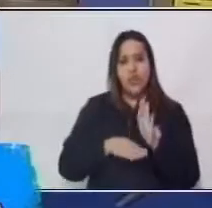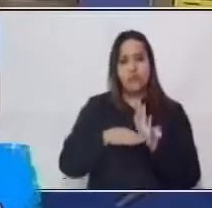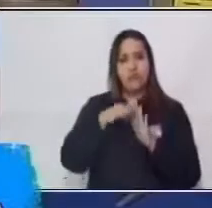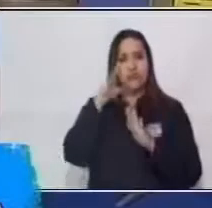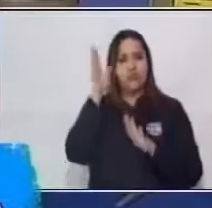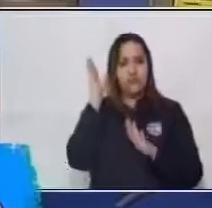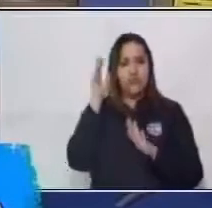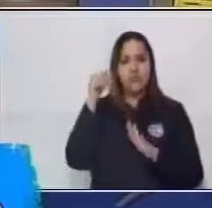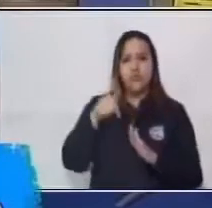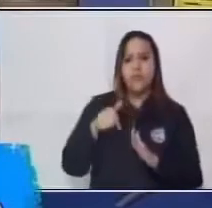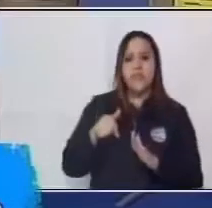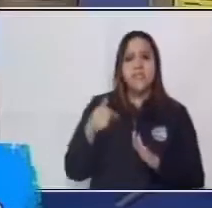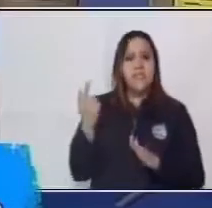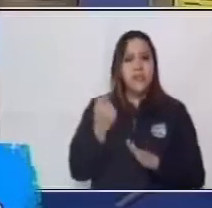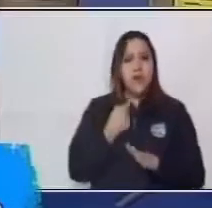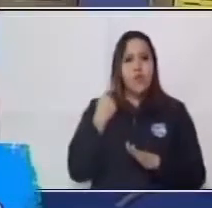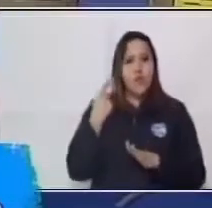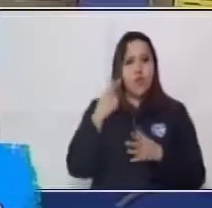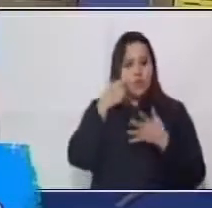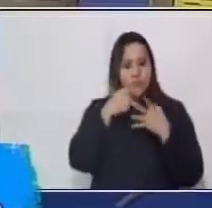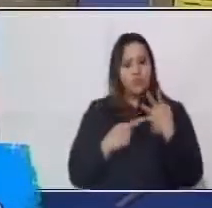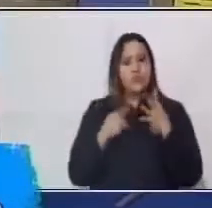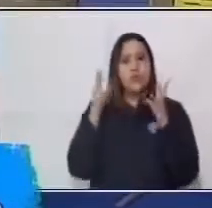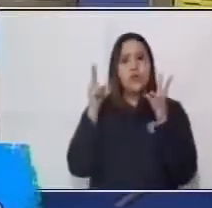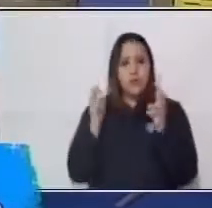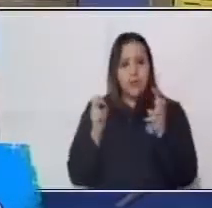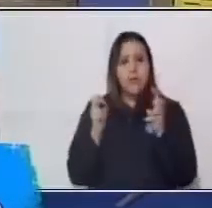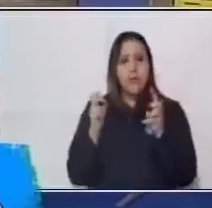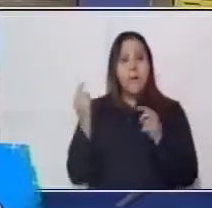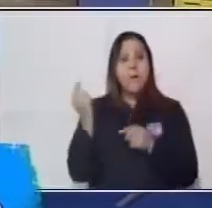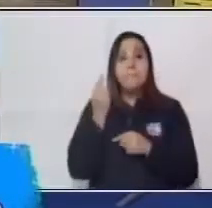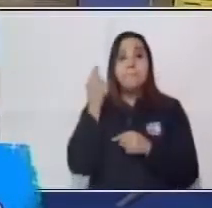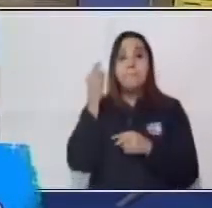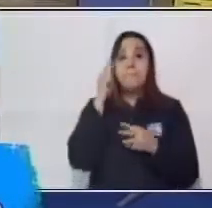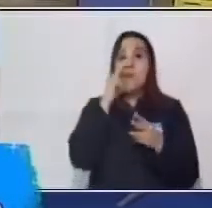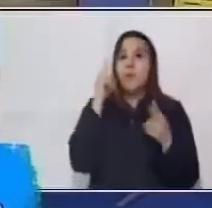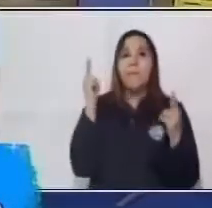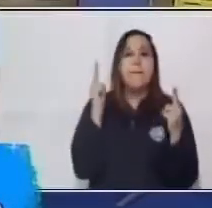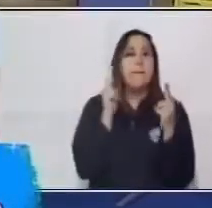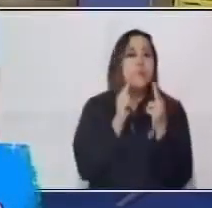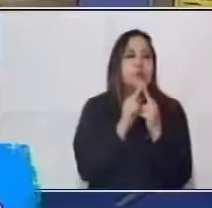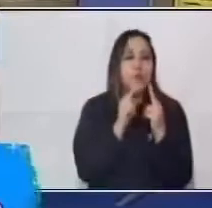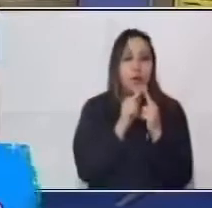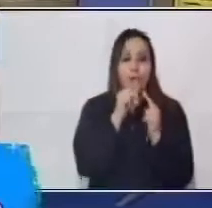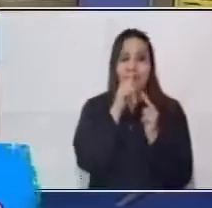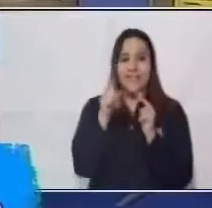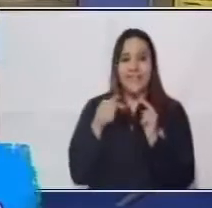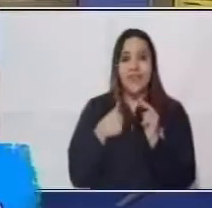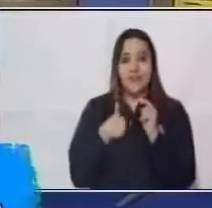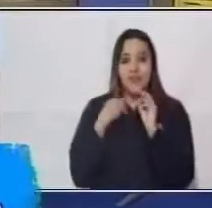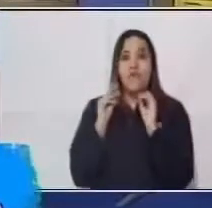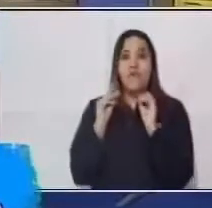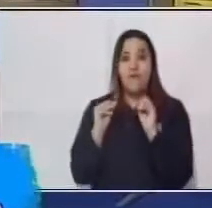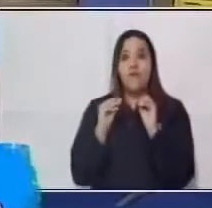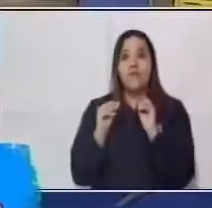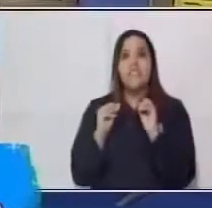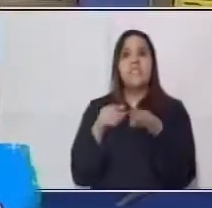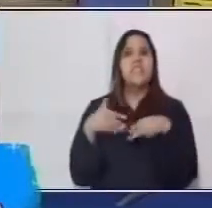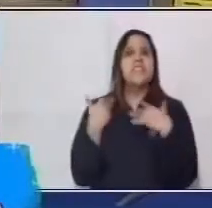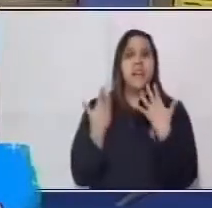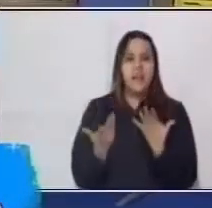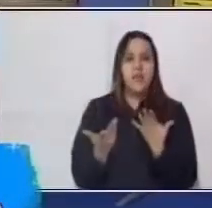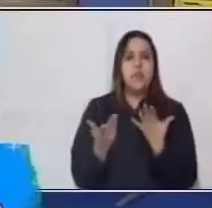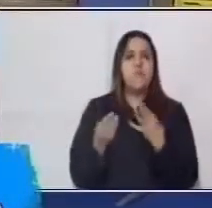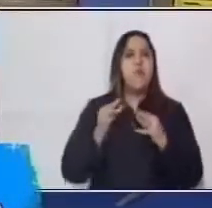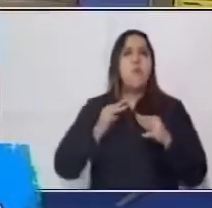hay de estas artes, vamos a conocer algunos movimientos o corrientes literarias que se dieron